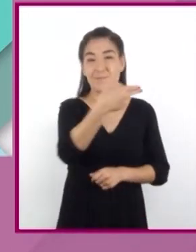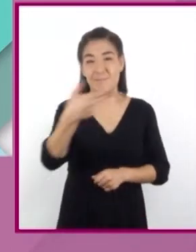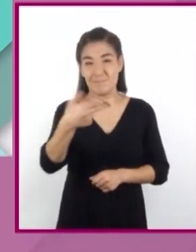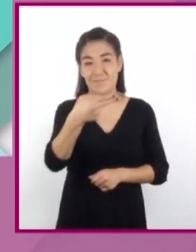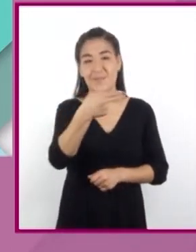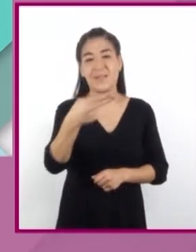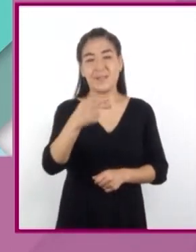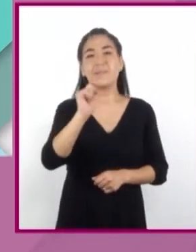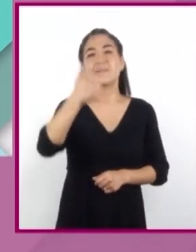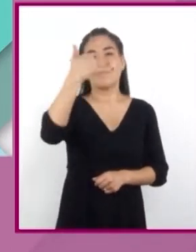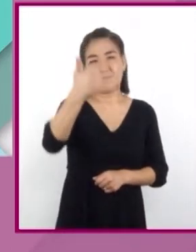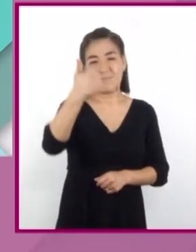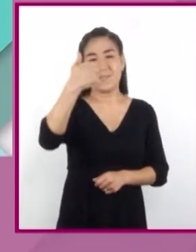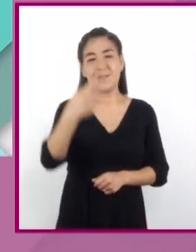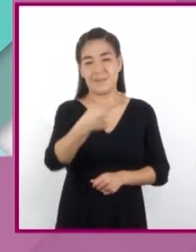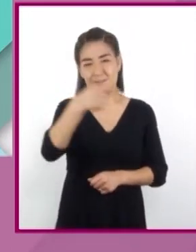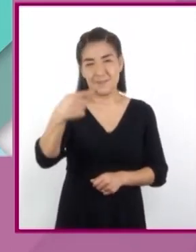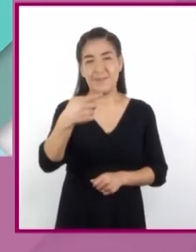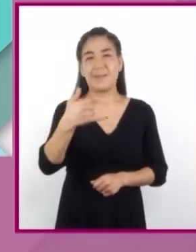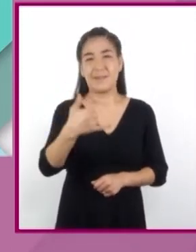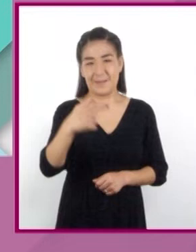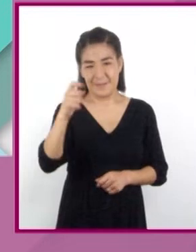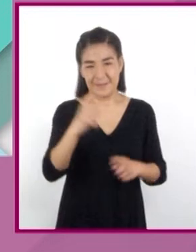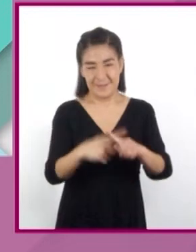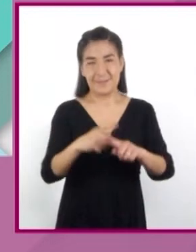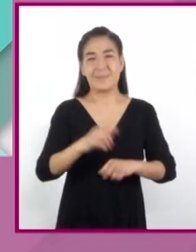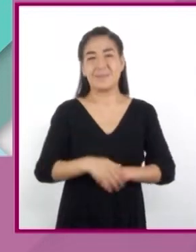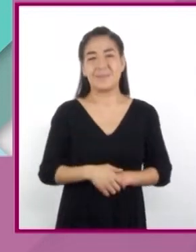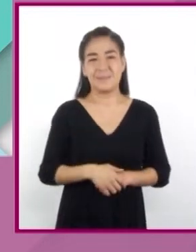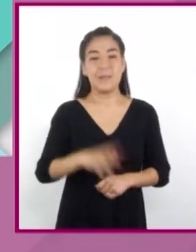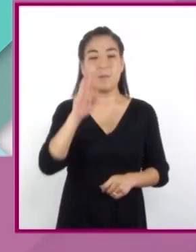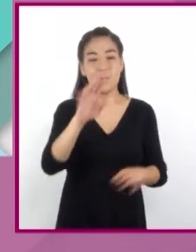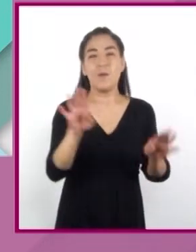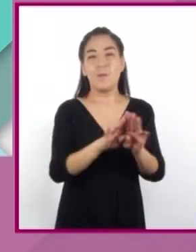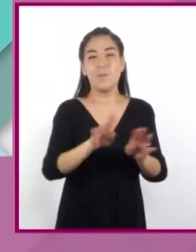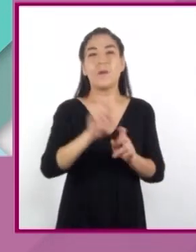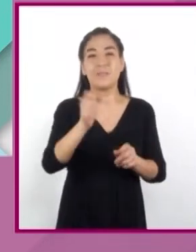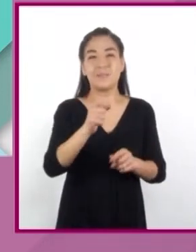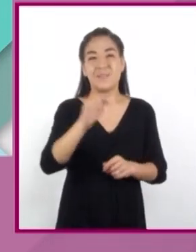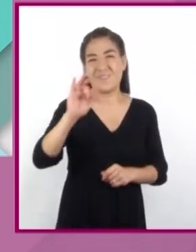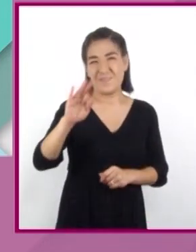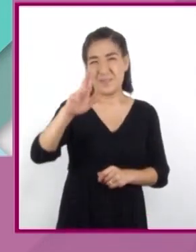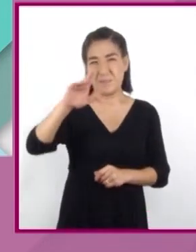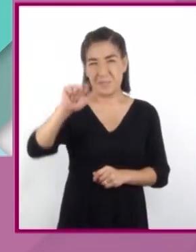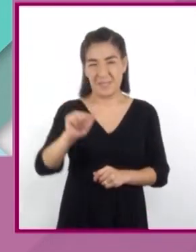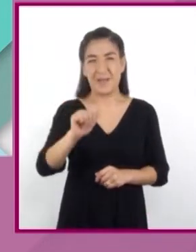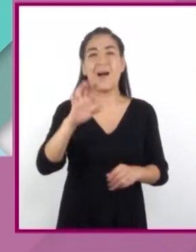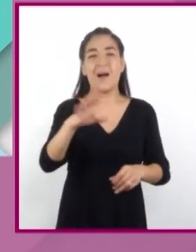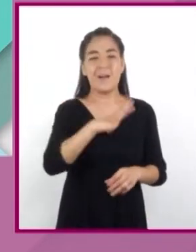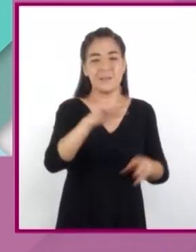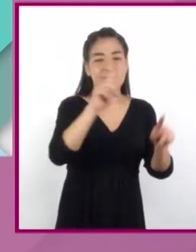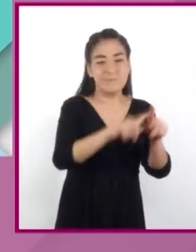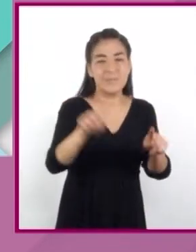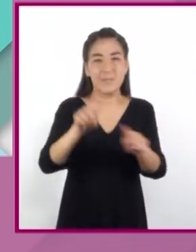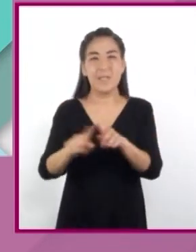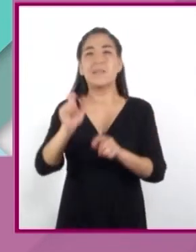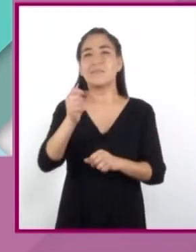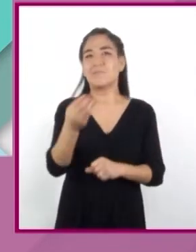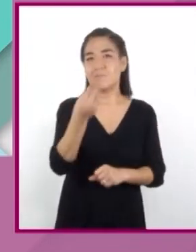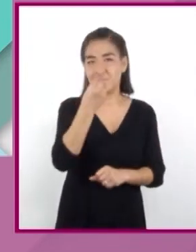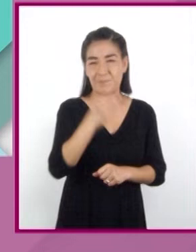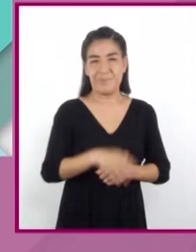a Y entre X. Observen que la cantidad en gramos de fibra depende de cuántas piezas de ciruelas se ingieran,